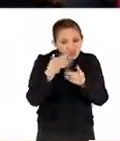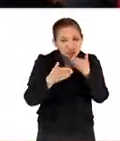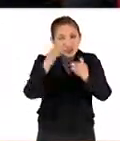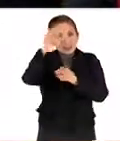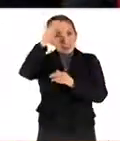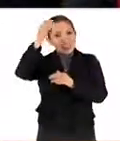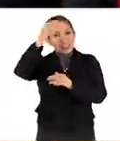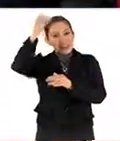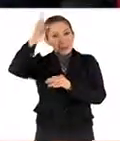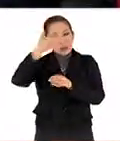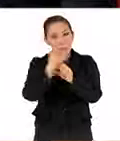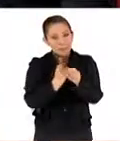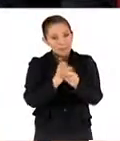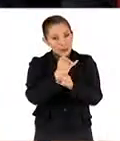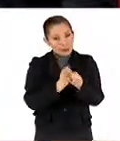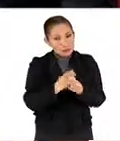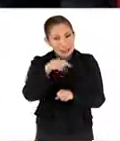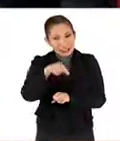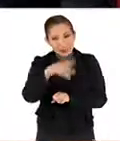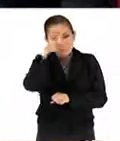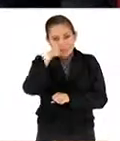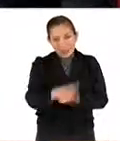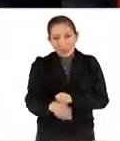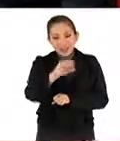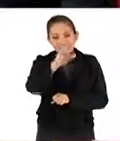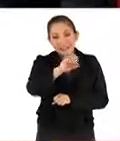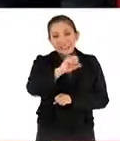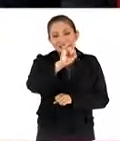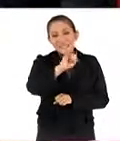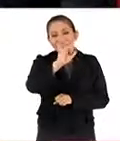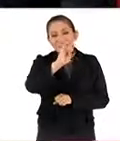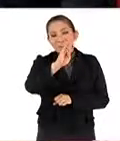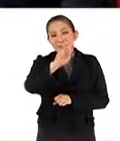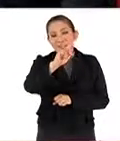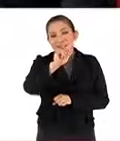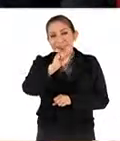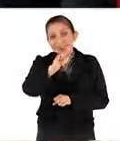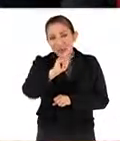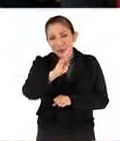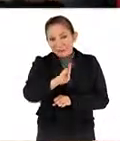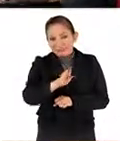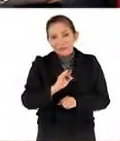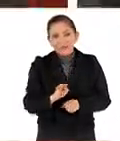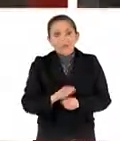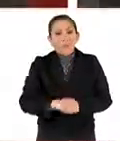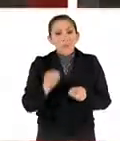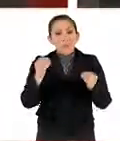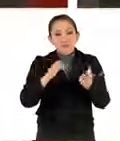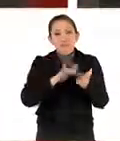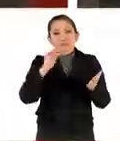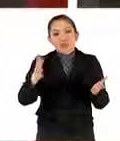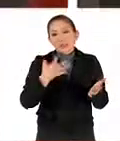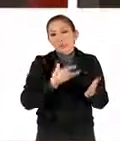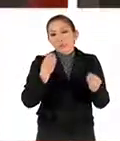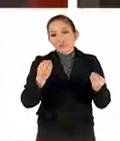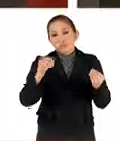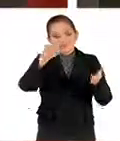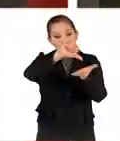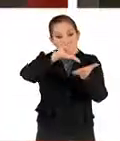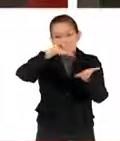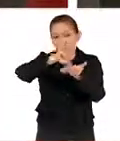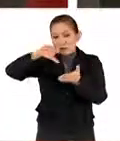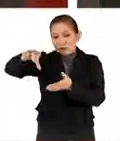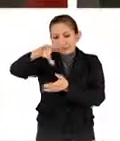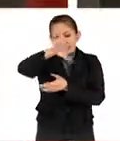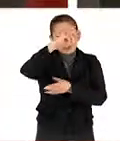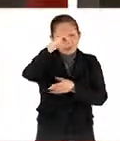científicos y la investigación en este país, el CIMBESTAP. Sí, exactamente. Muchas gracias. Bueno, tenemos muchos centros en